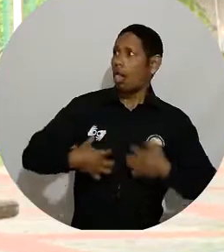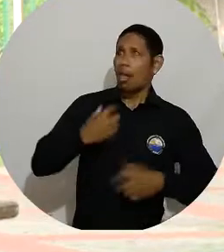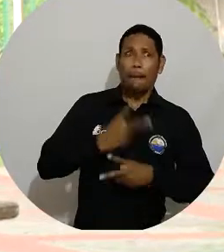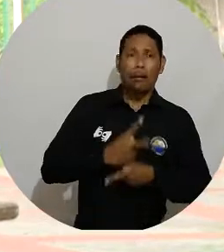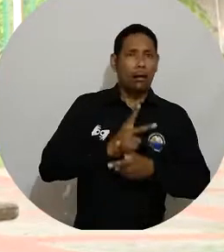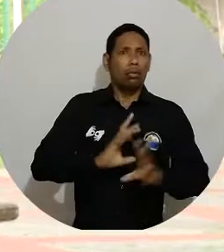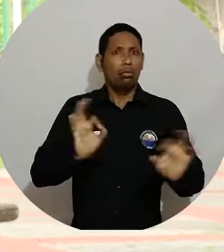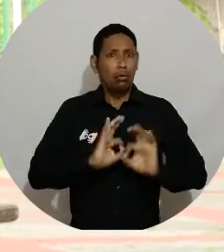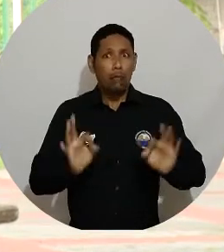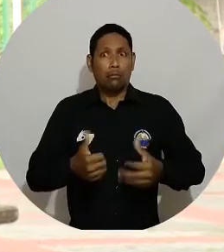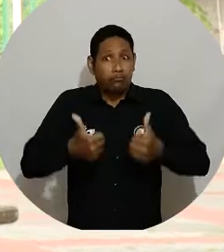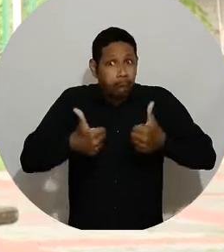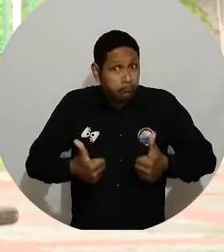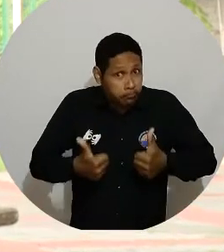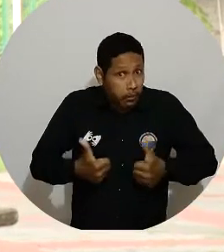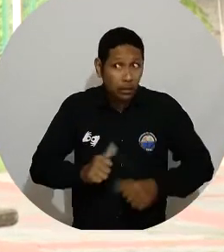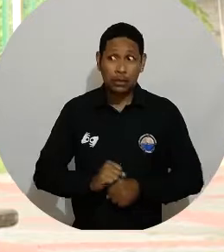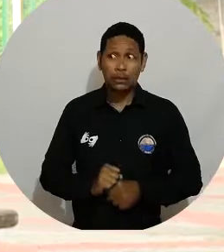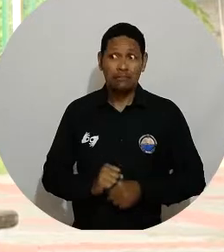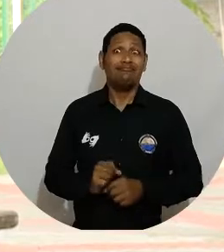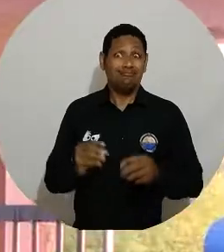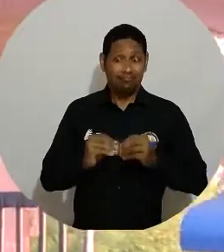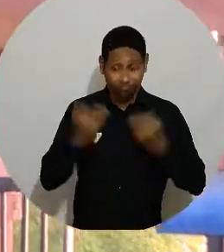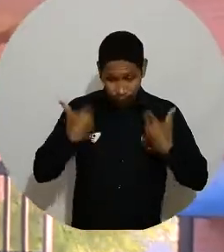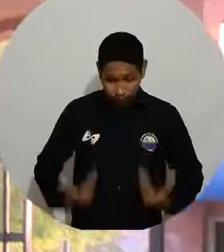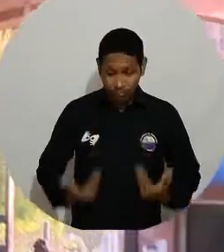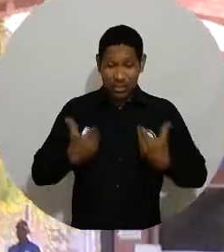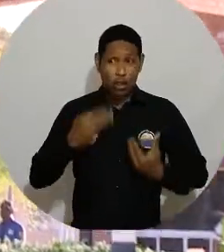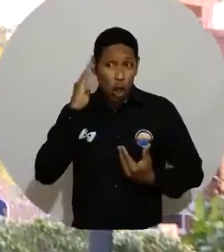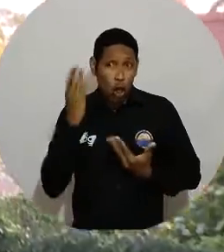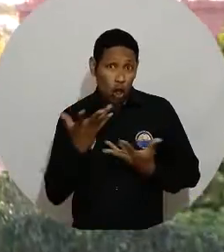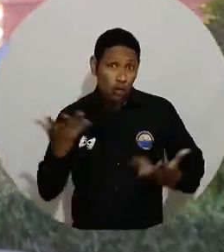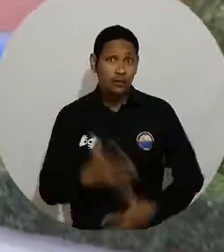riesgo alguno a nuestra vida y a nuestras pertenencias.